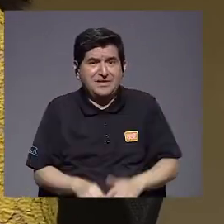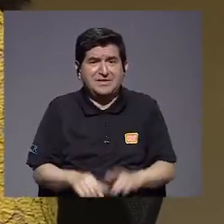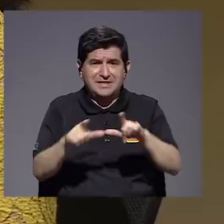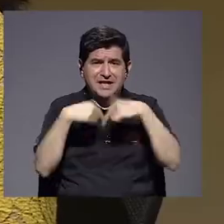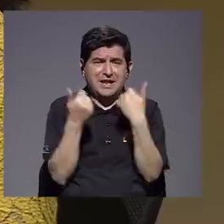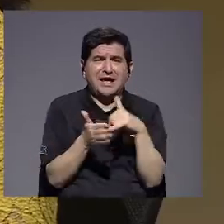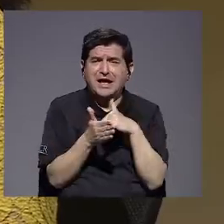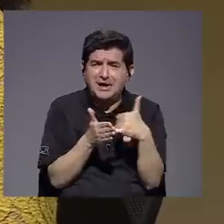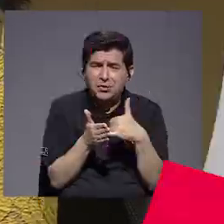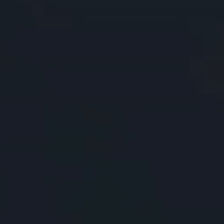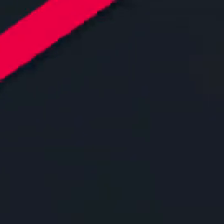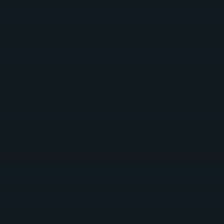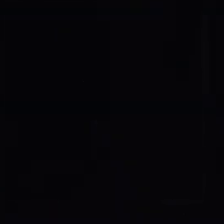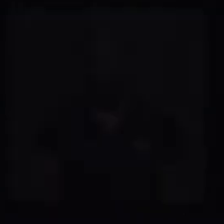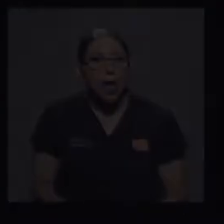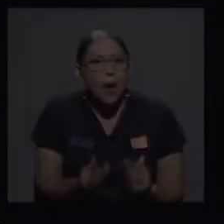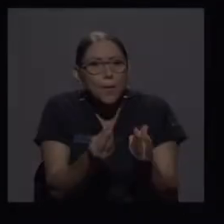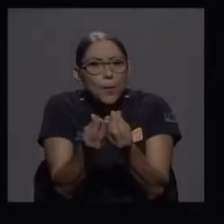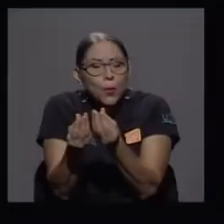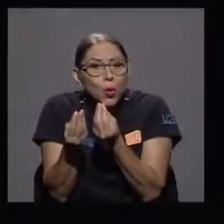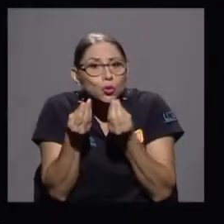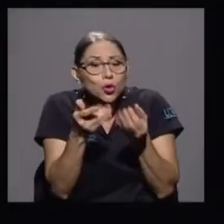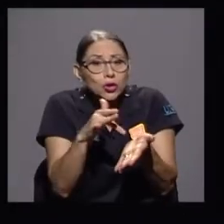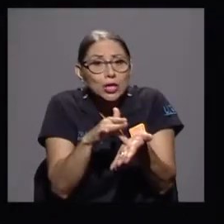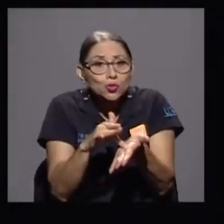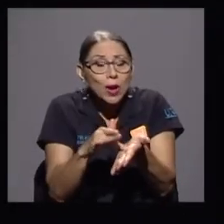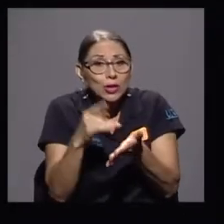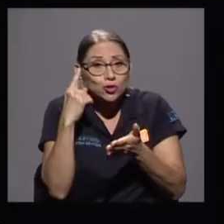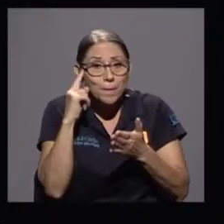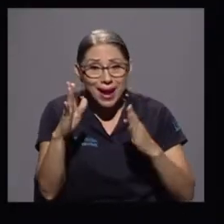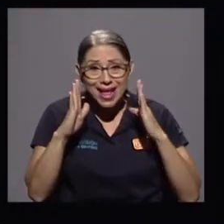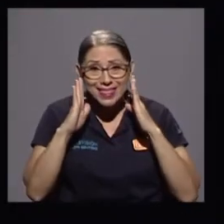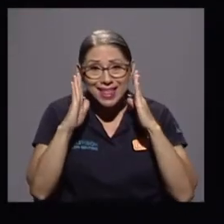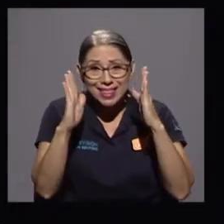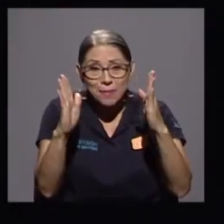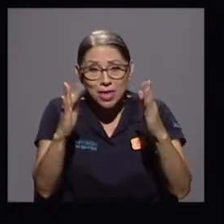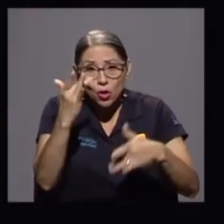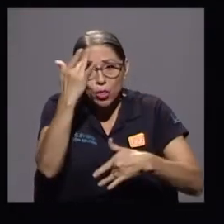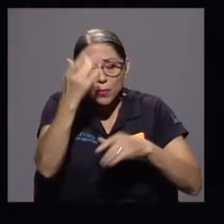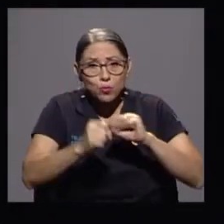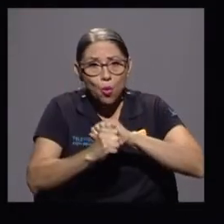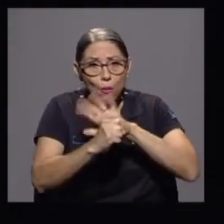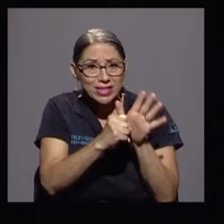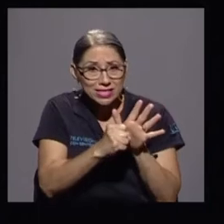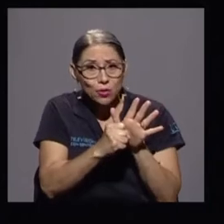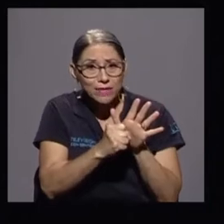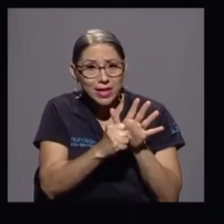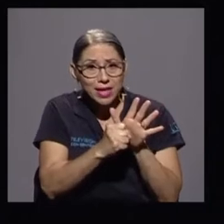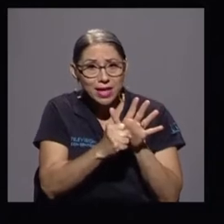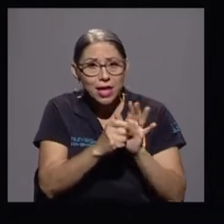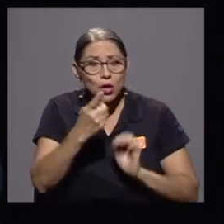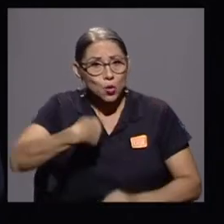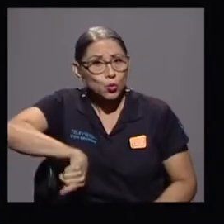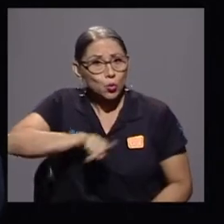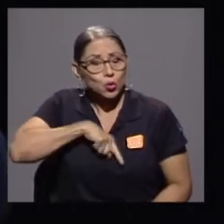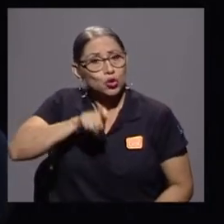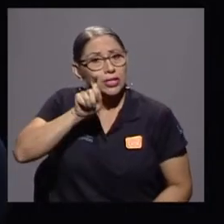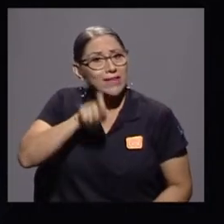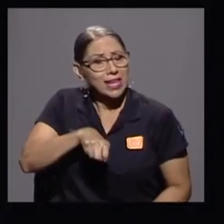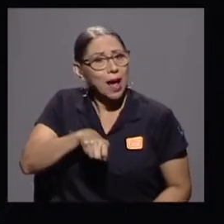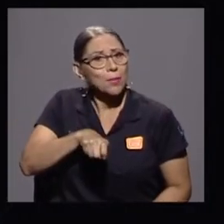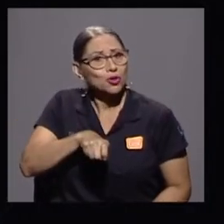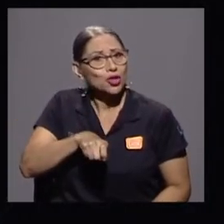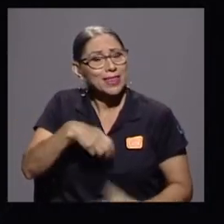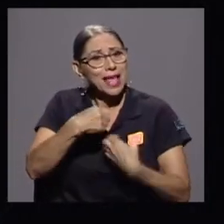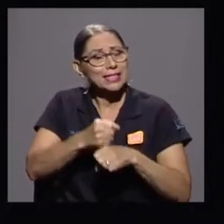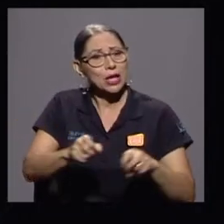sector más vulnerable. Producción de sueros para el tratamiento ante el COVID-19, deberíamos de poner un título